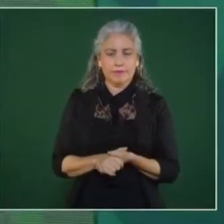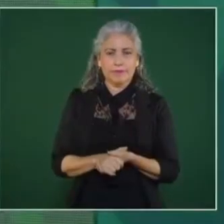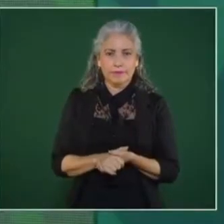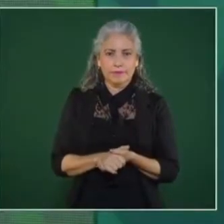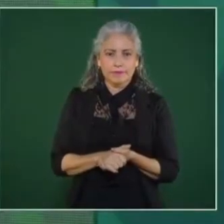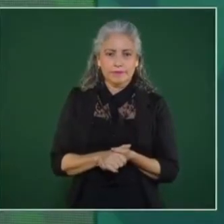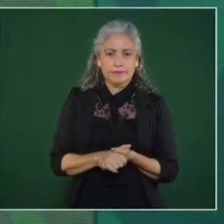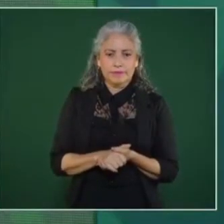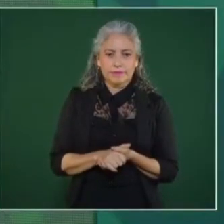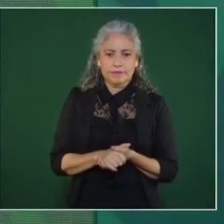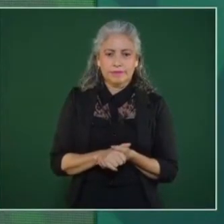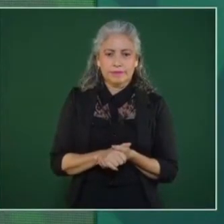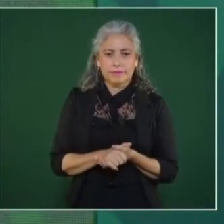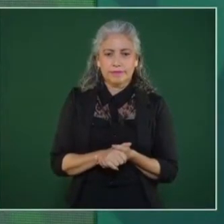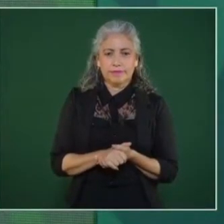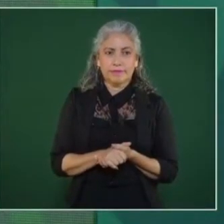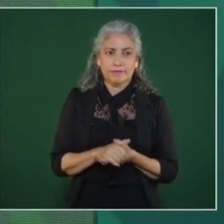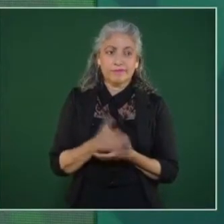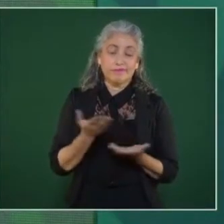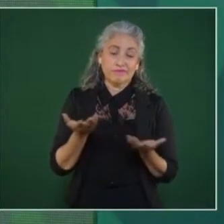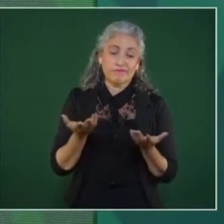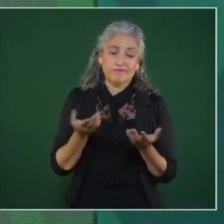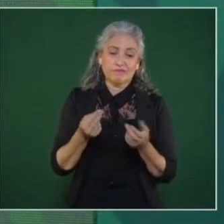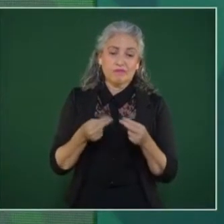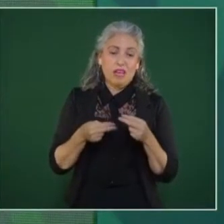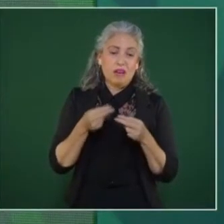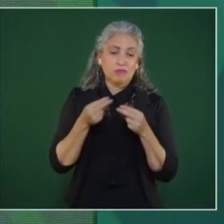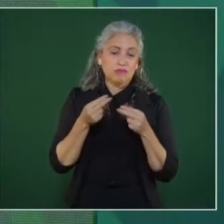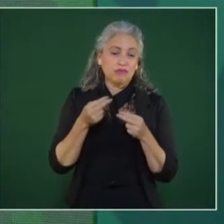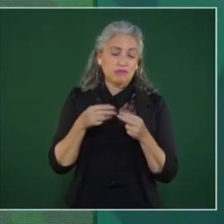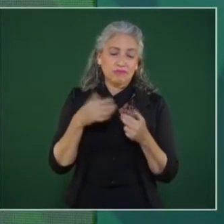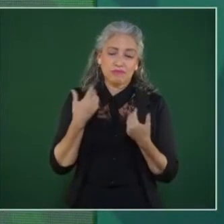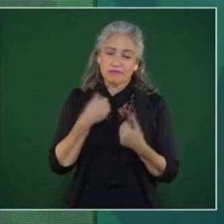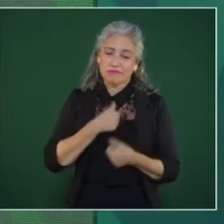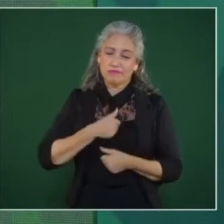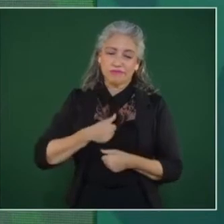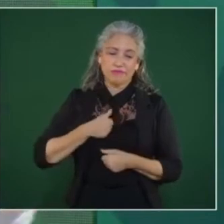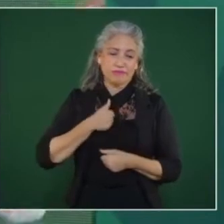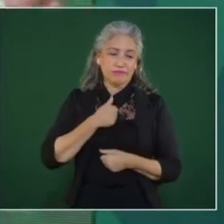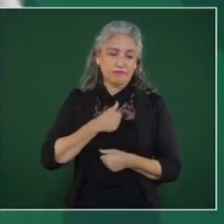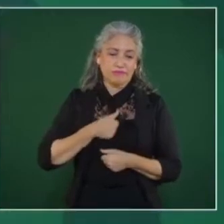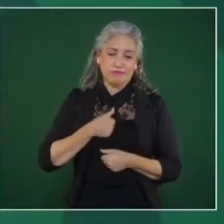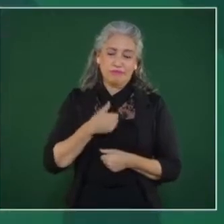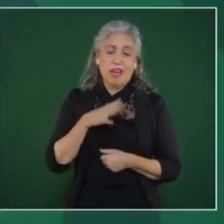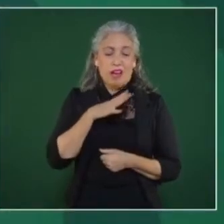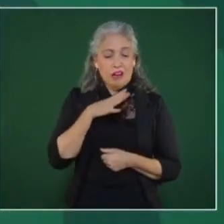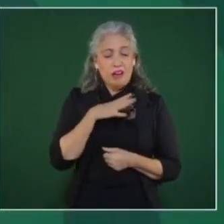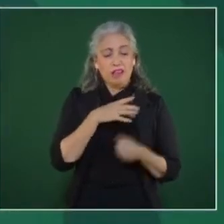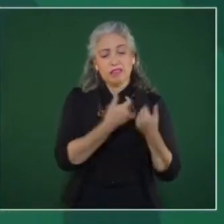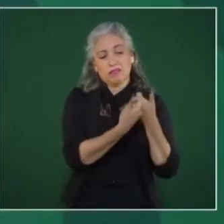lamentable asunto pues grupos